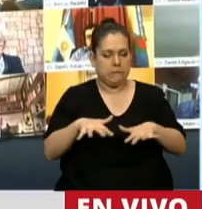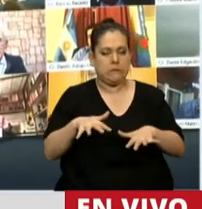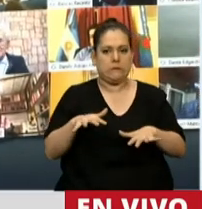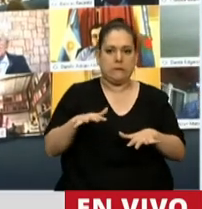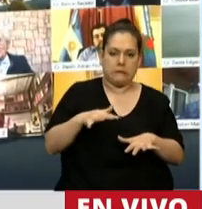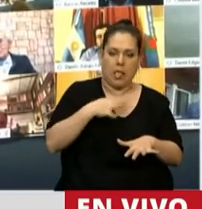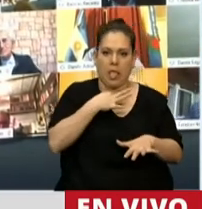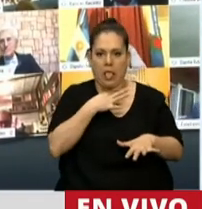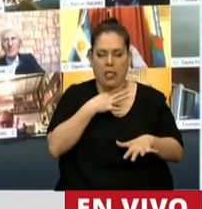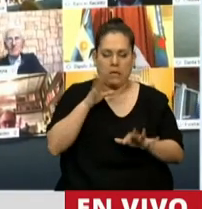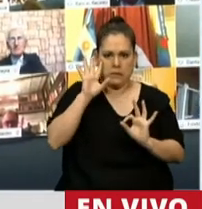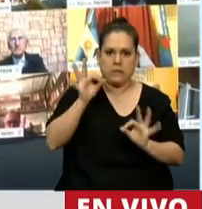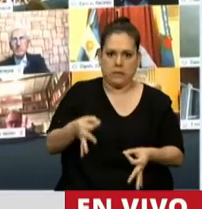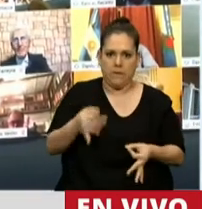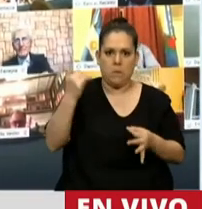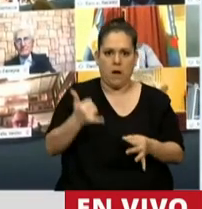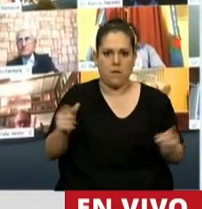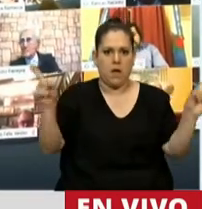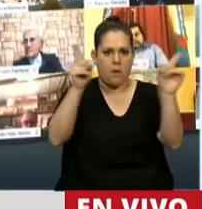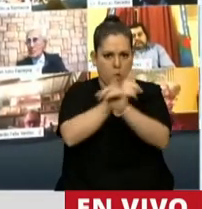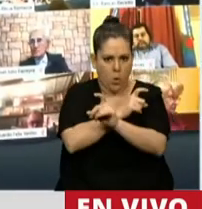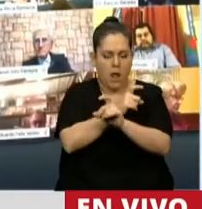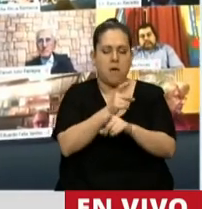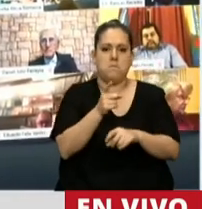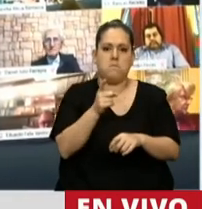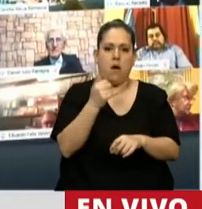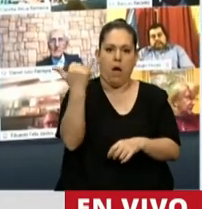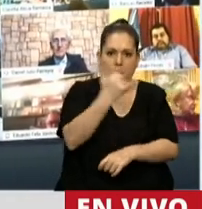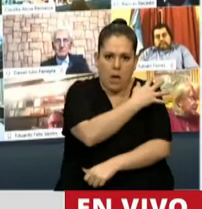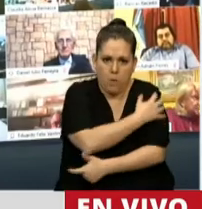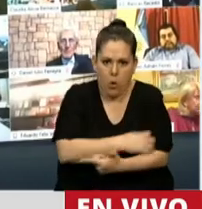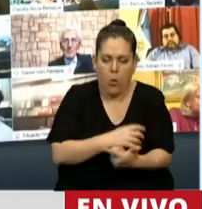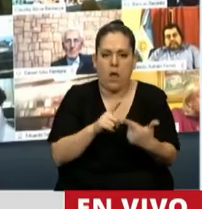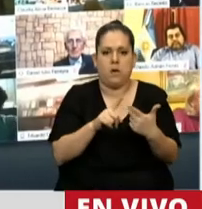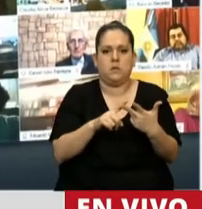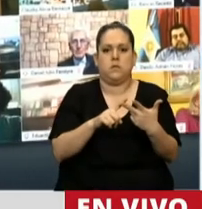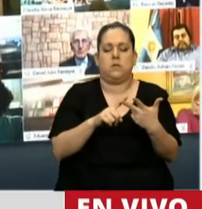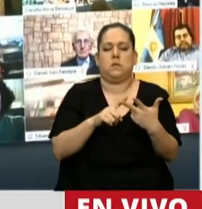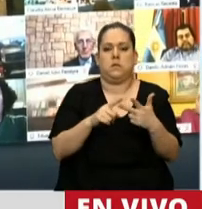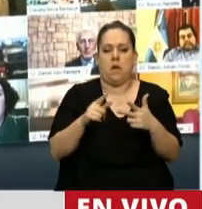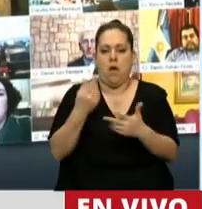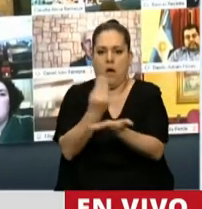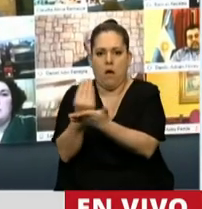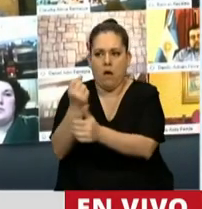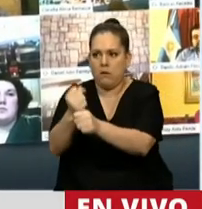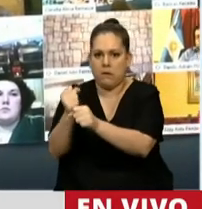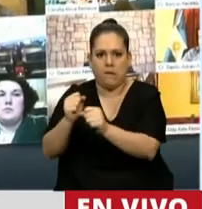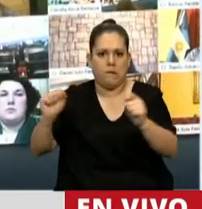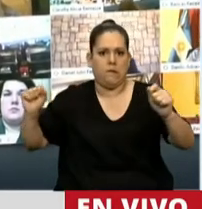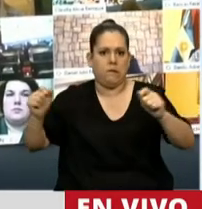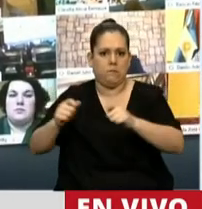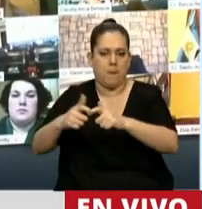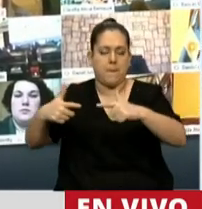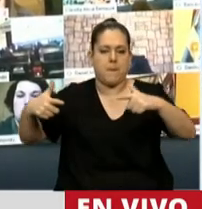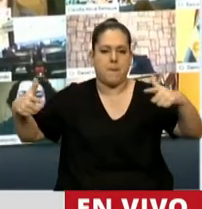Sabíamos concretamente los problemas que teníamos, los problemas de pobreza, los índices de desocupación, las fábricas que se